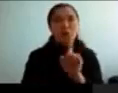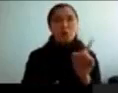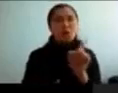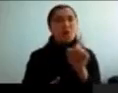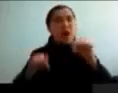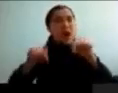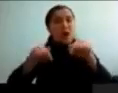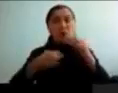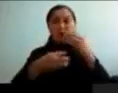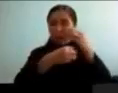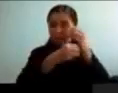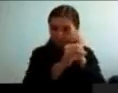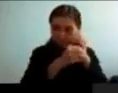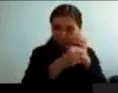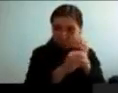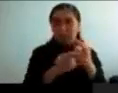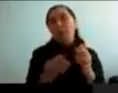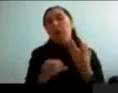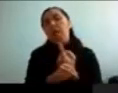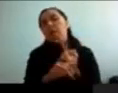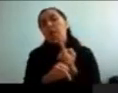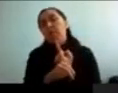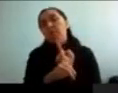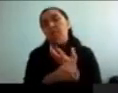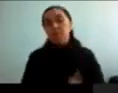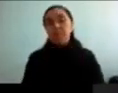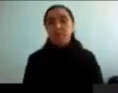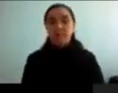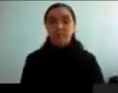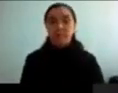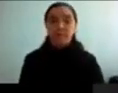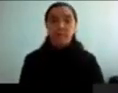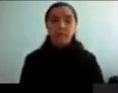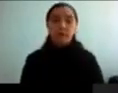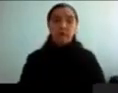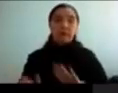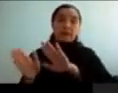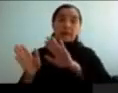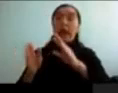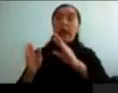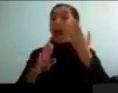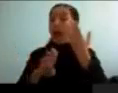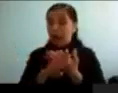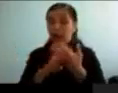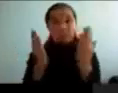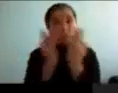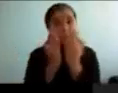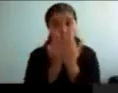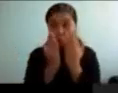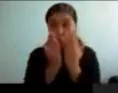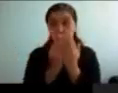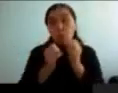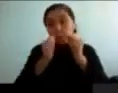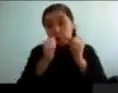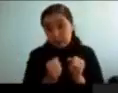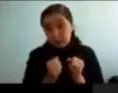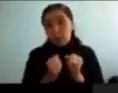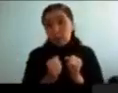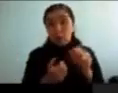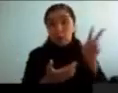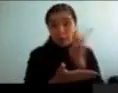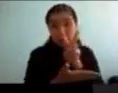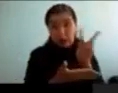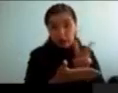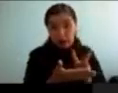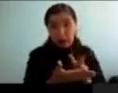para eso, tendríamos que hablar, por lo menos, un par de horas. Y se han hecho, muchísimos estudios, los cuales uno puede, registrar, de manera directa, de